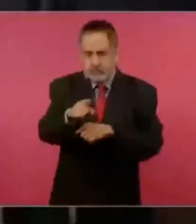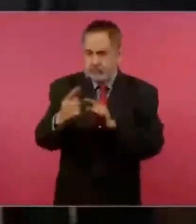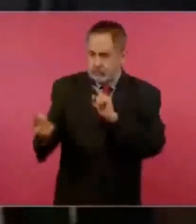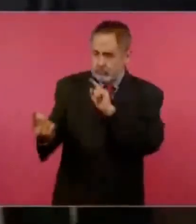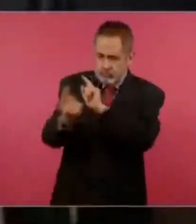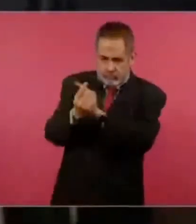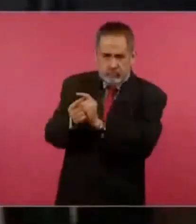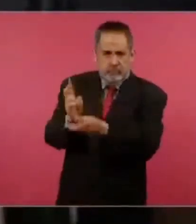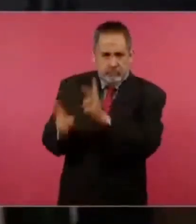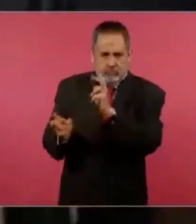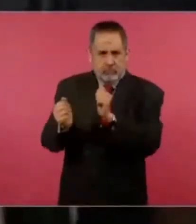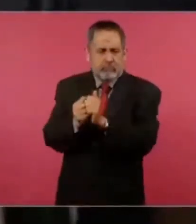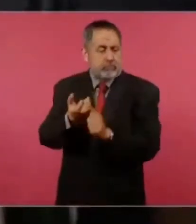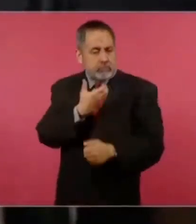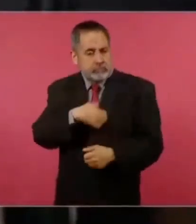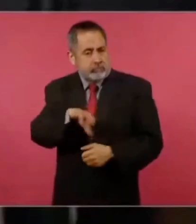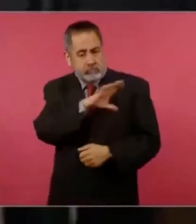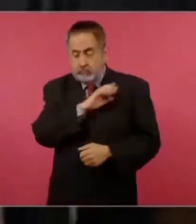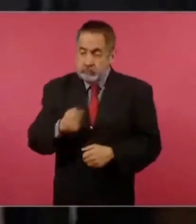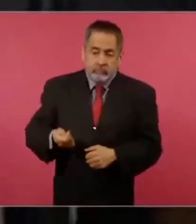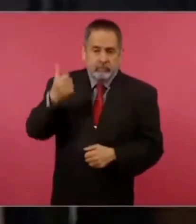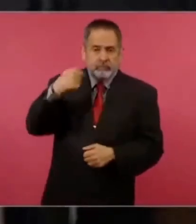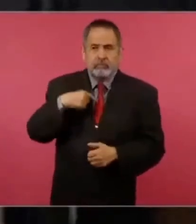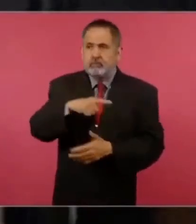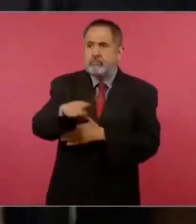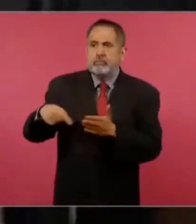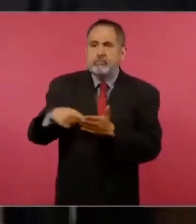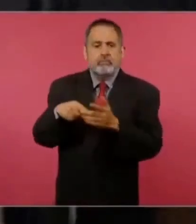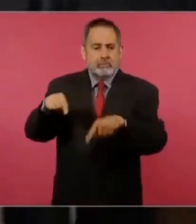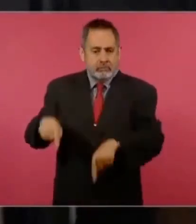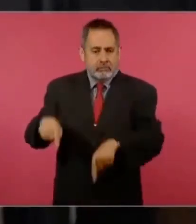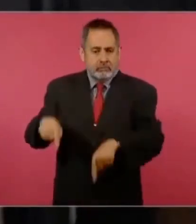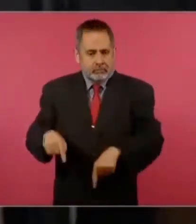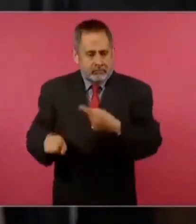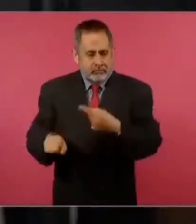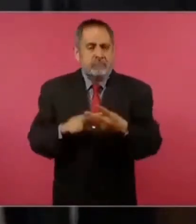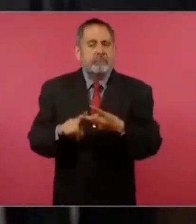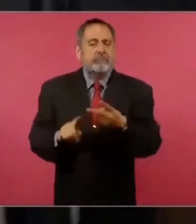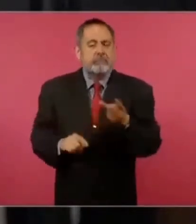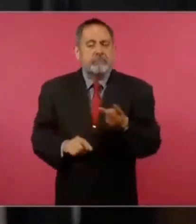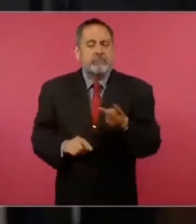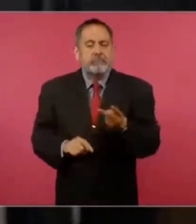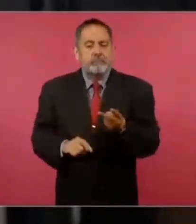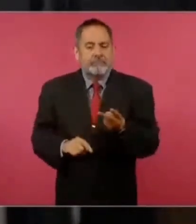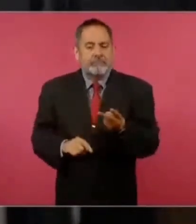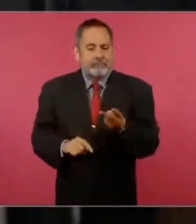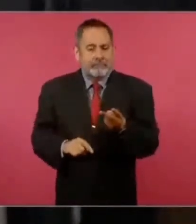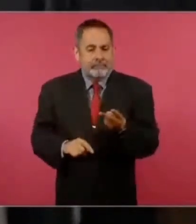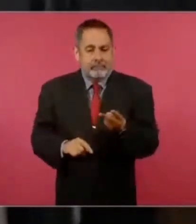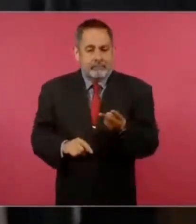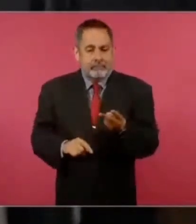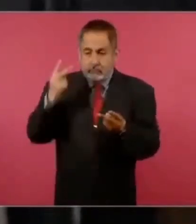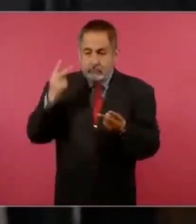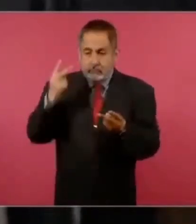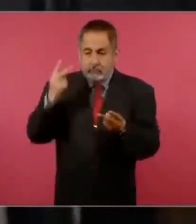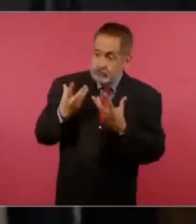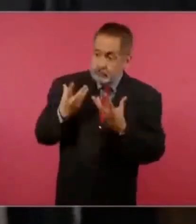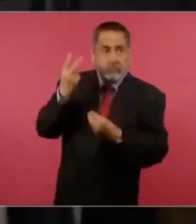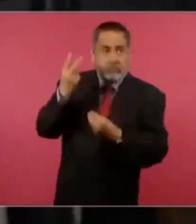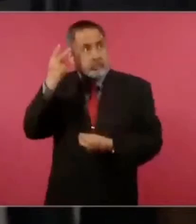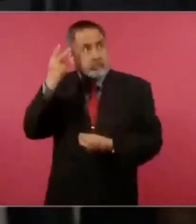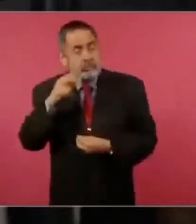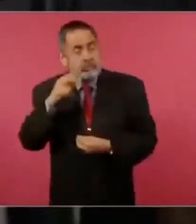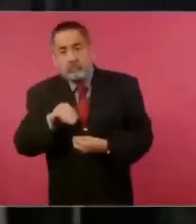recibir a Claudia Sheinbaum por primera vez aquí en Palacio Nacional, esto por un lado, de viajar con ella, ¿cuál